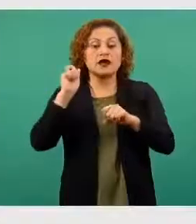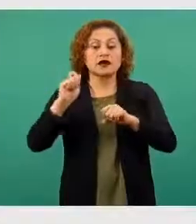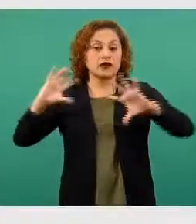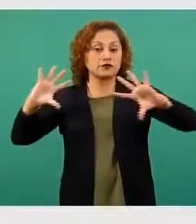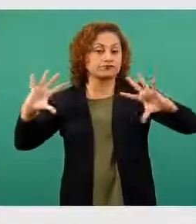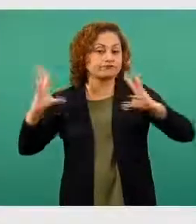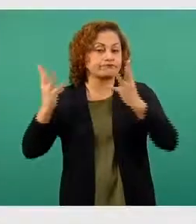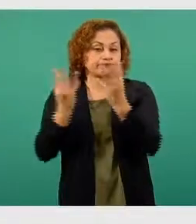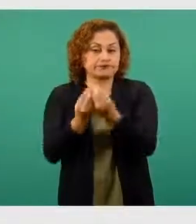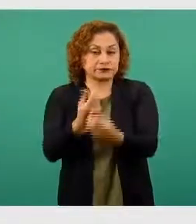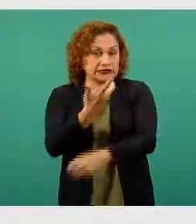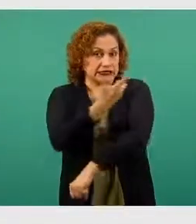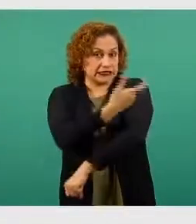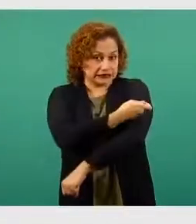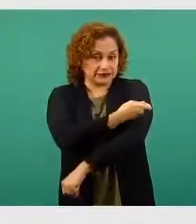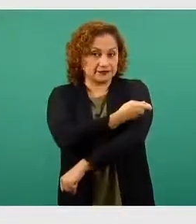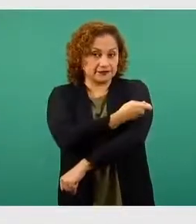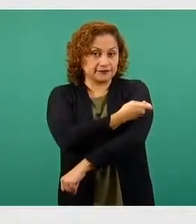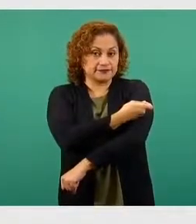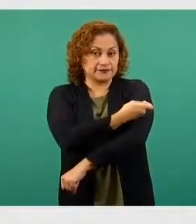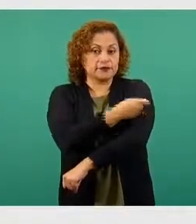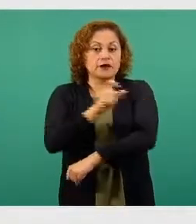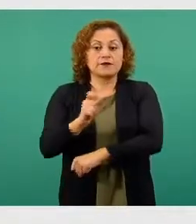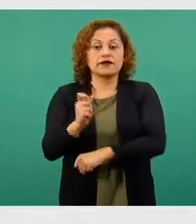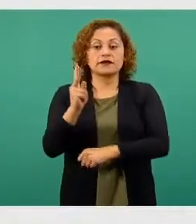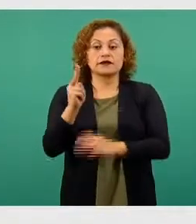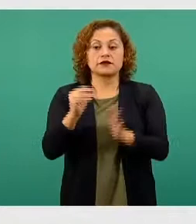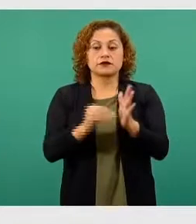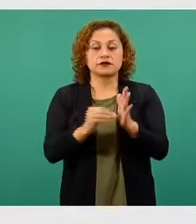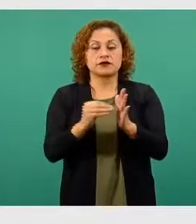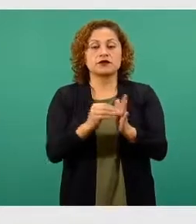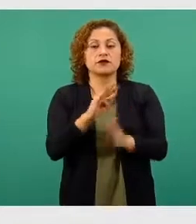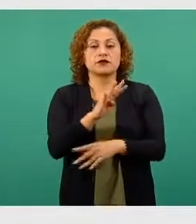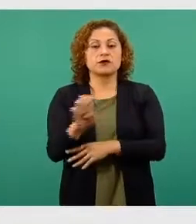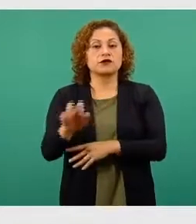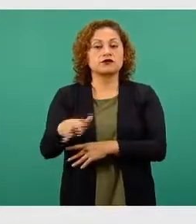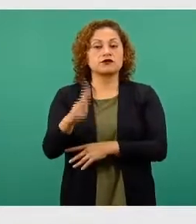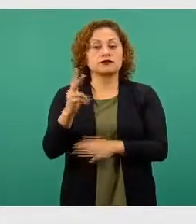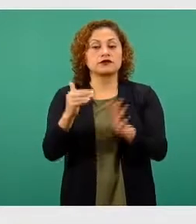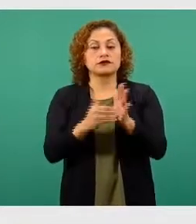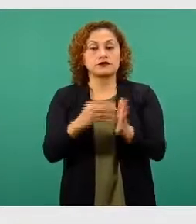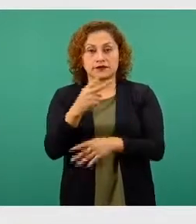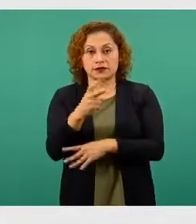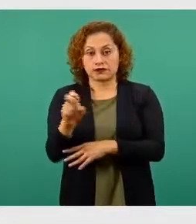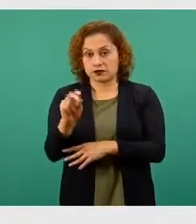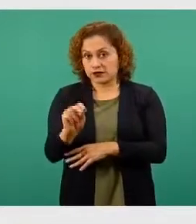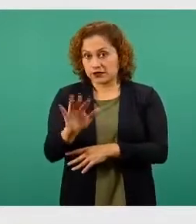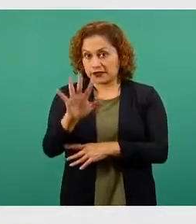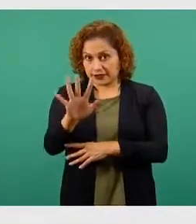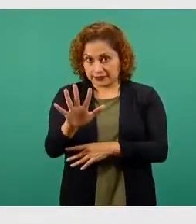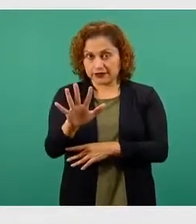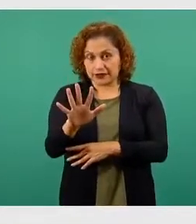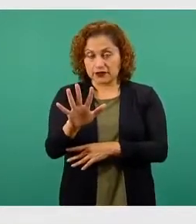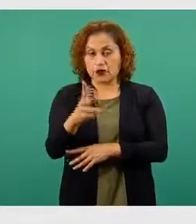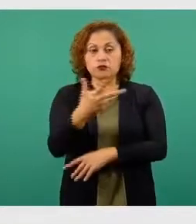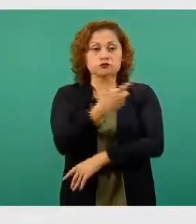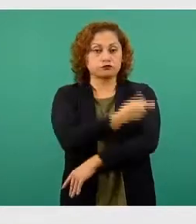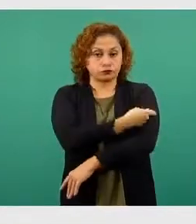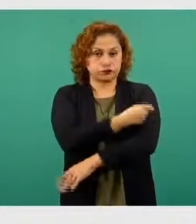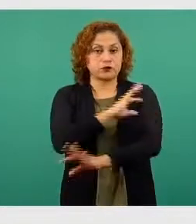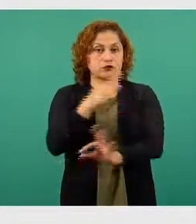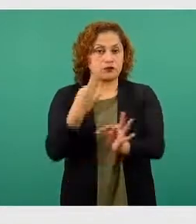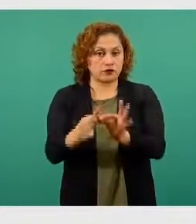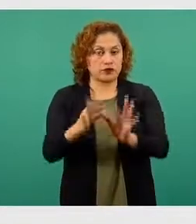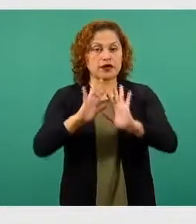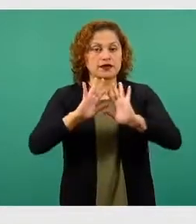acumuladas que se han aplicado hasta el momento, 22.413.285 son las dosis que ya se han